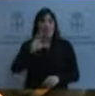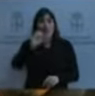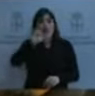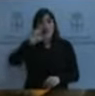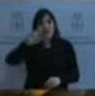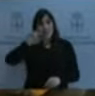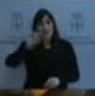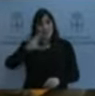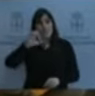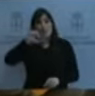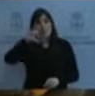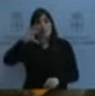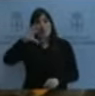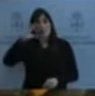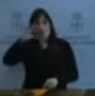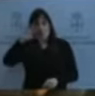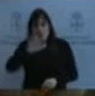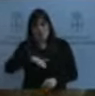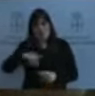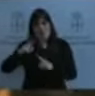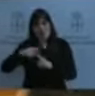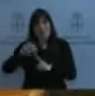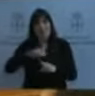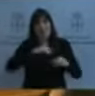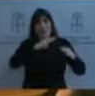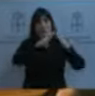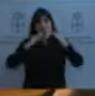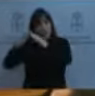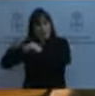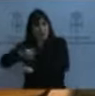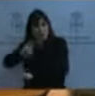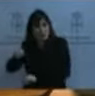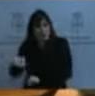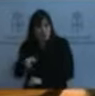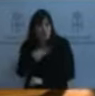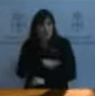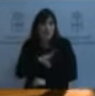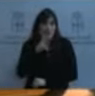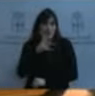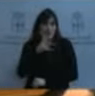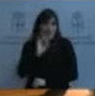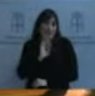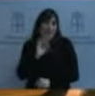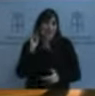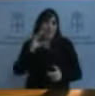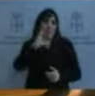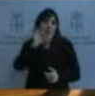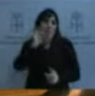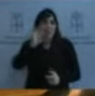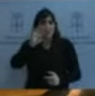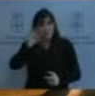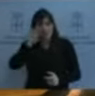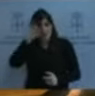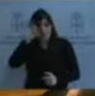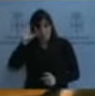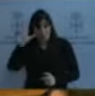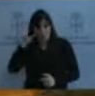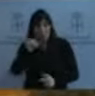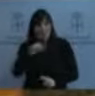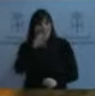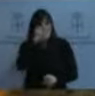en dos polígonos industriales en Valdés y en Castropol. Y esa preocupación, por cierto, también está